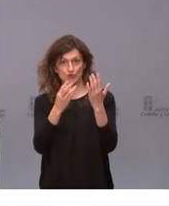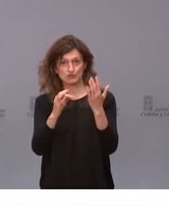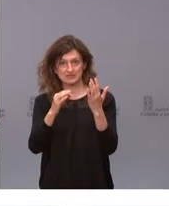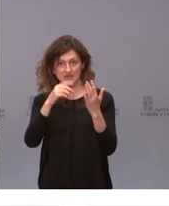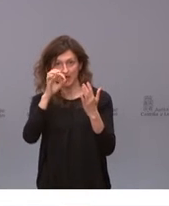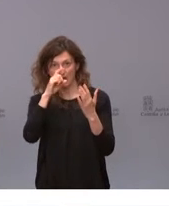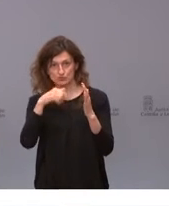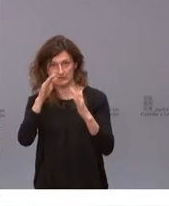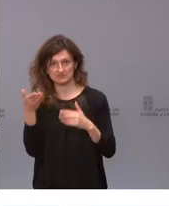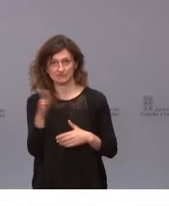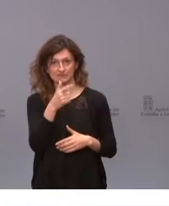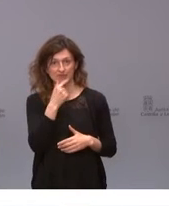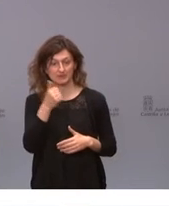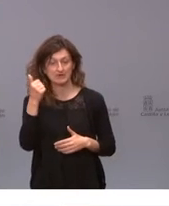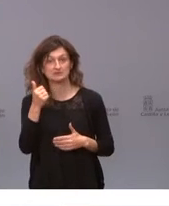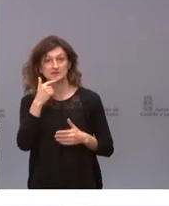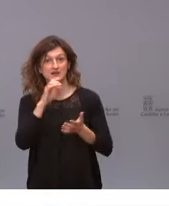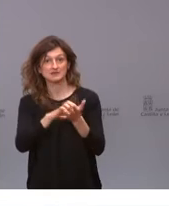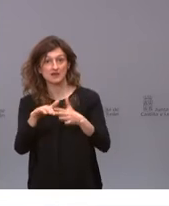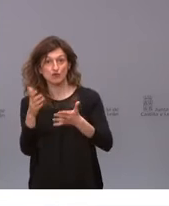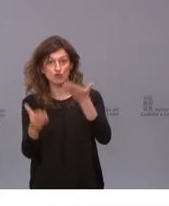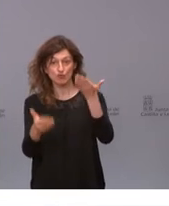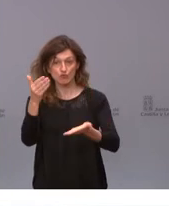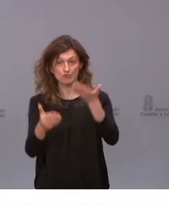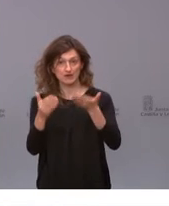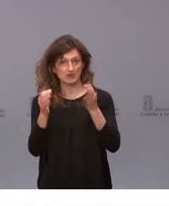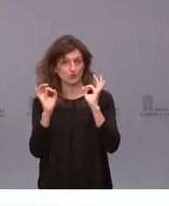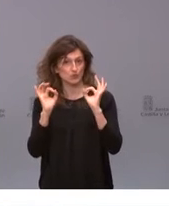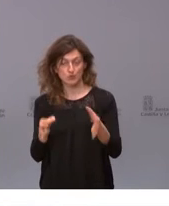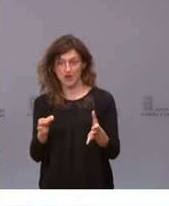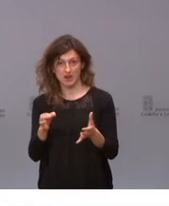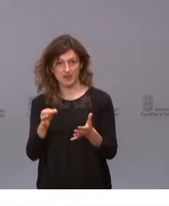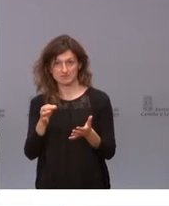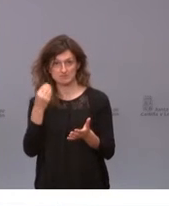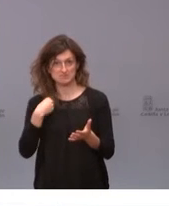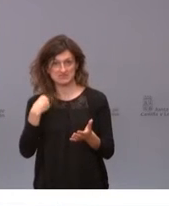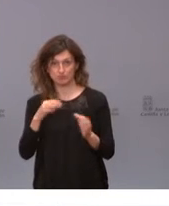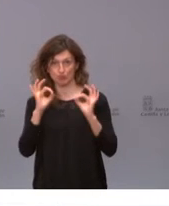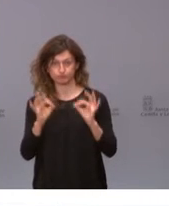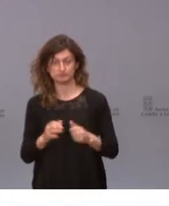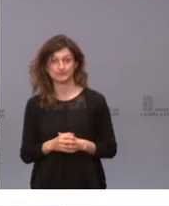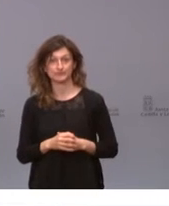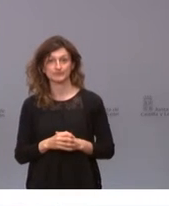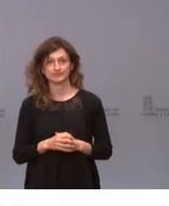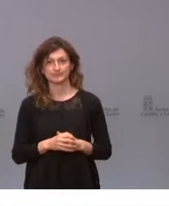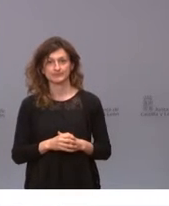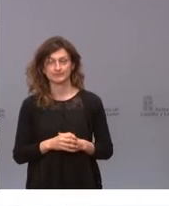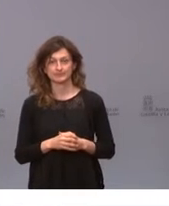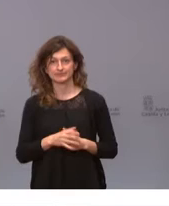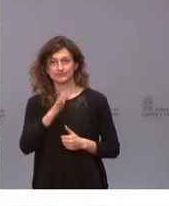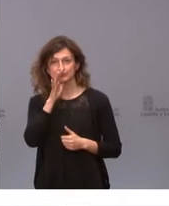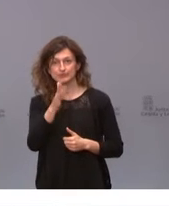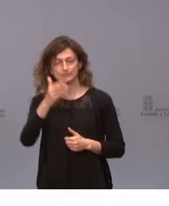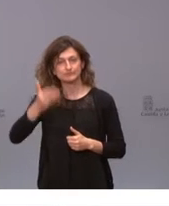esto si lo comparamos con Castilla y León es exactamente la misma tendencia. Por esto es tan